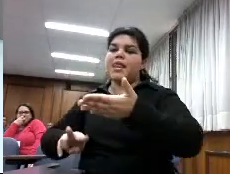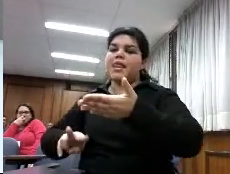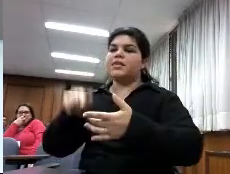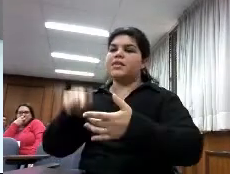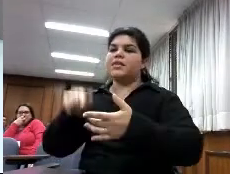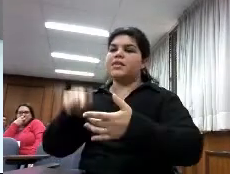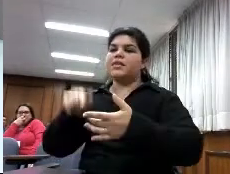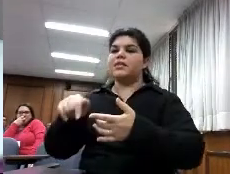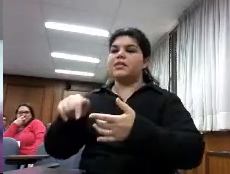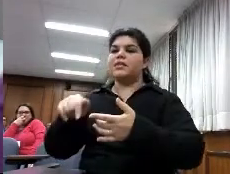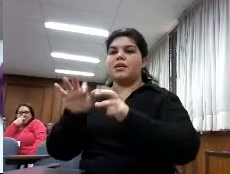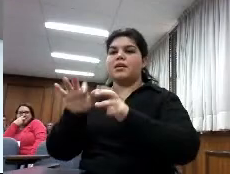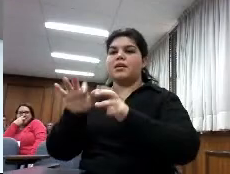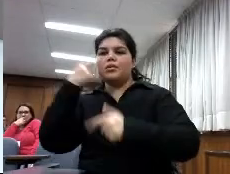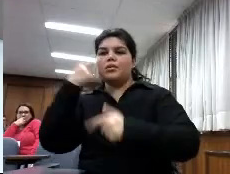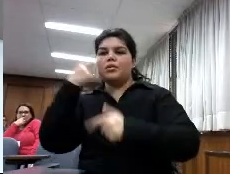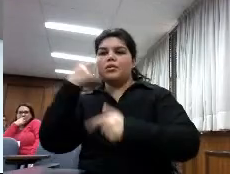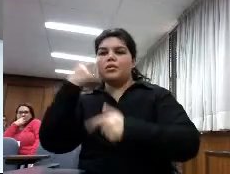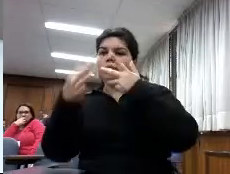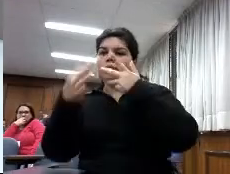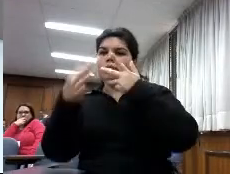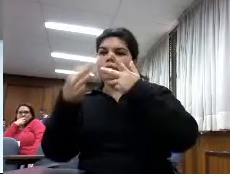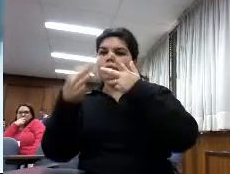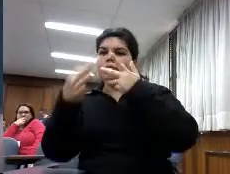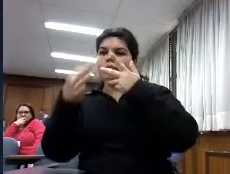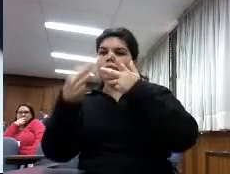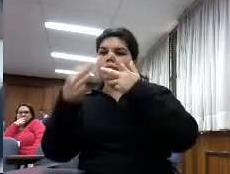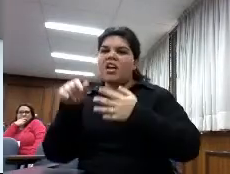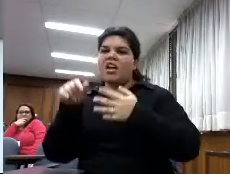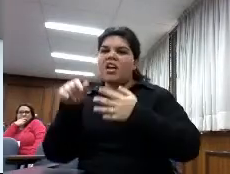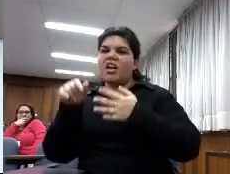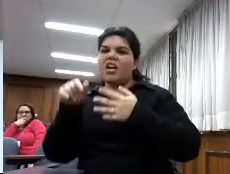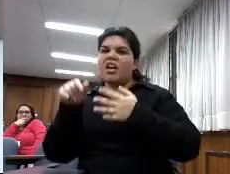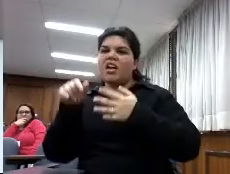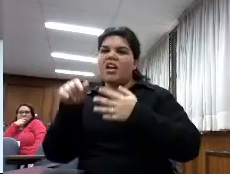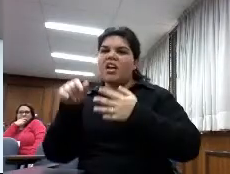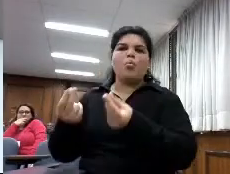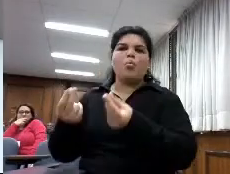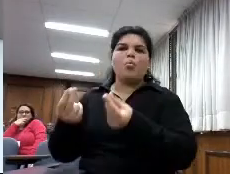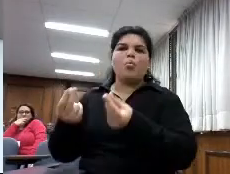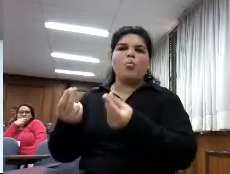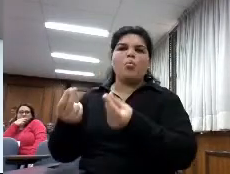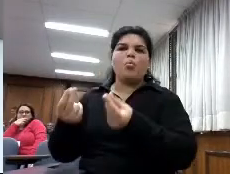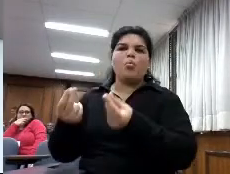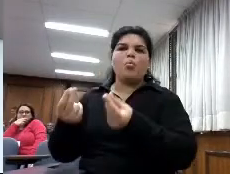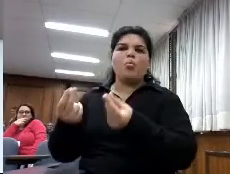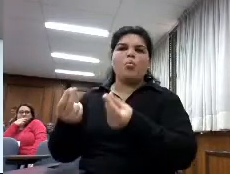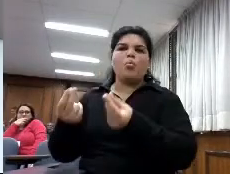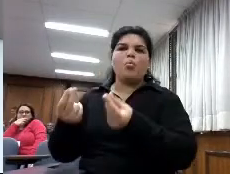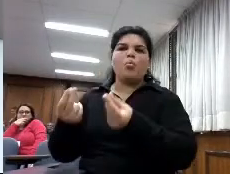usos y que la gente pueda aprovechar todo eso de una manera más intensa